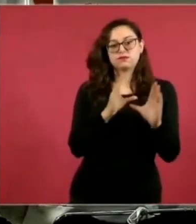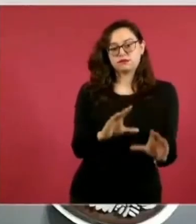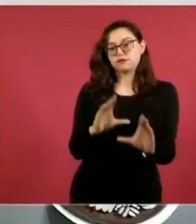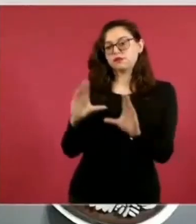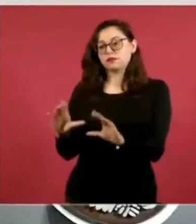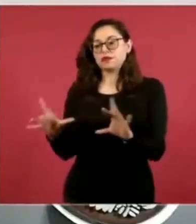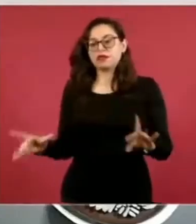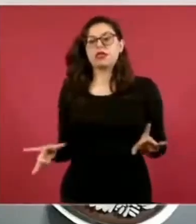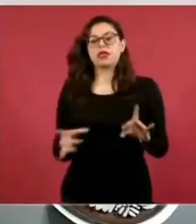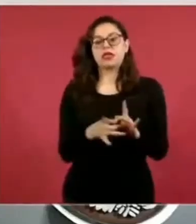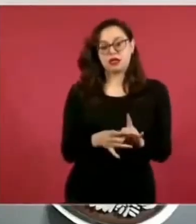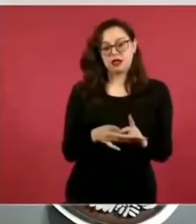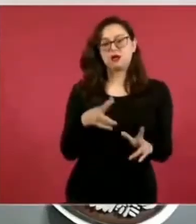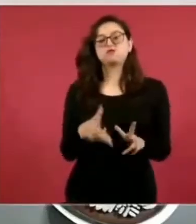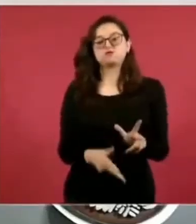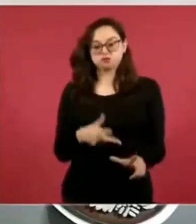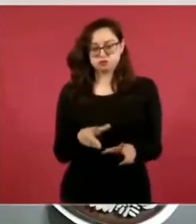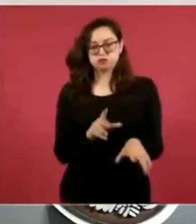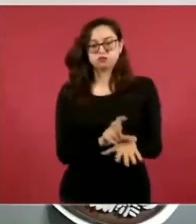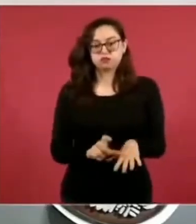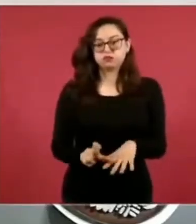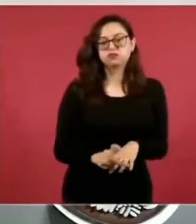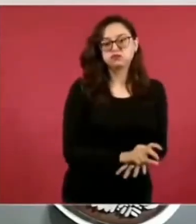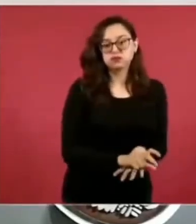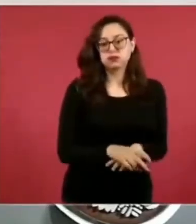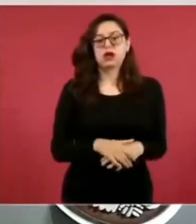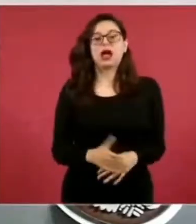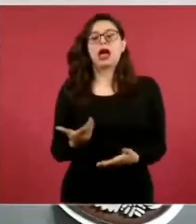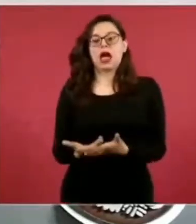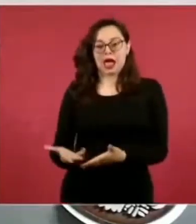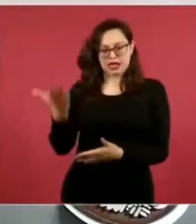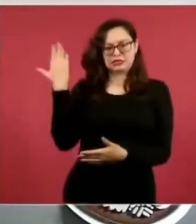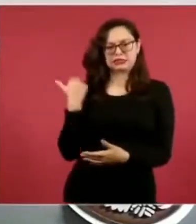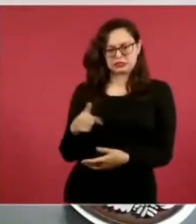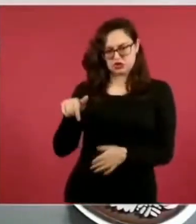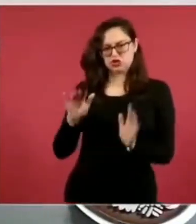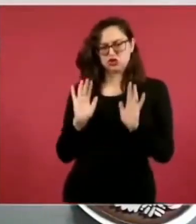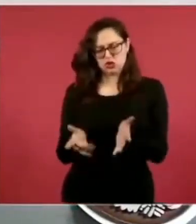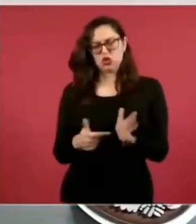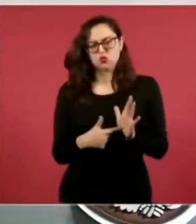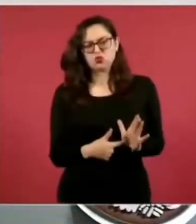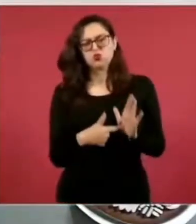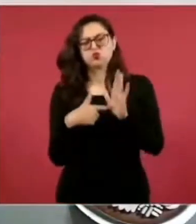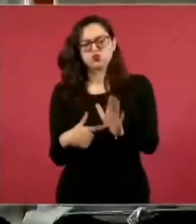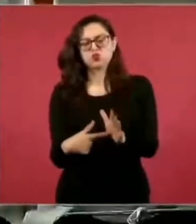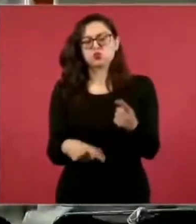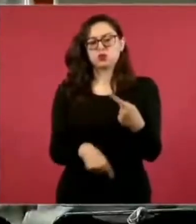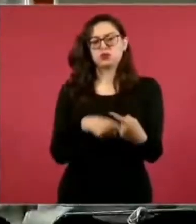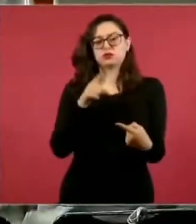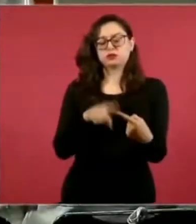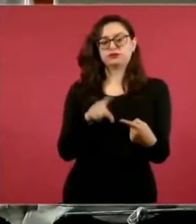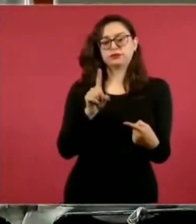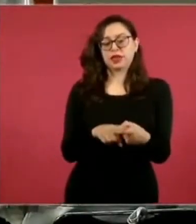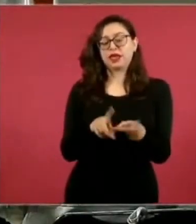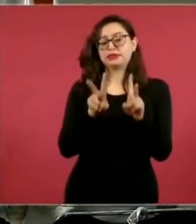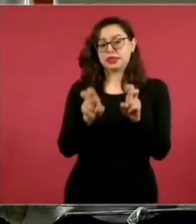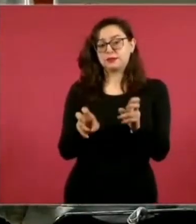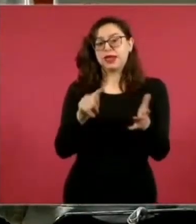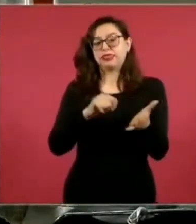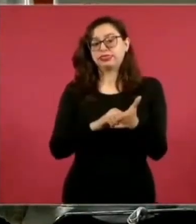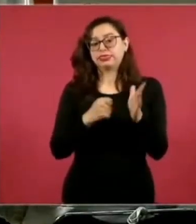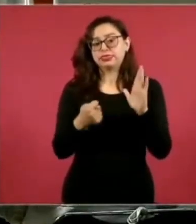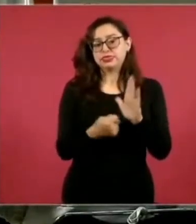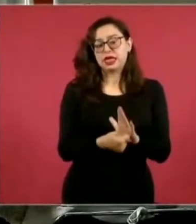Maya. Una de ellas, la presenté aquí en la mañanera, las dos, una de ellas es la profesional técnico bachiller en transporte